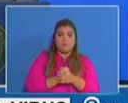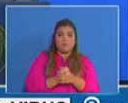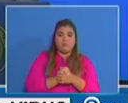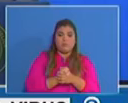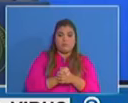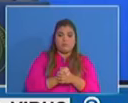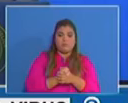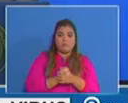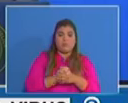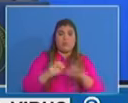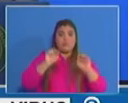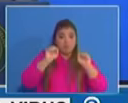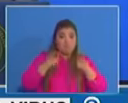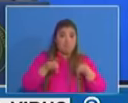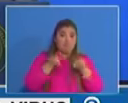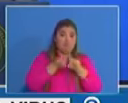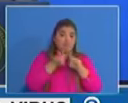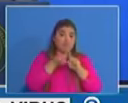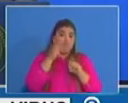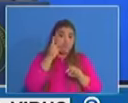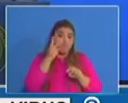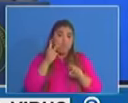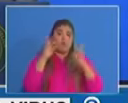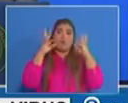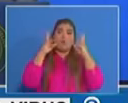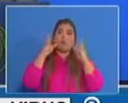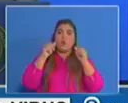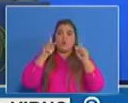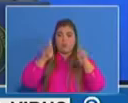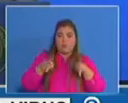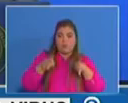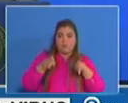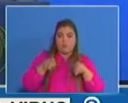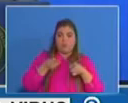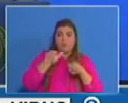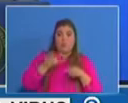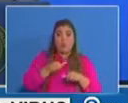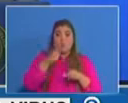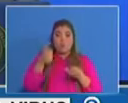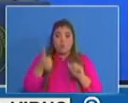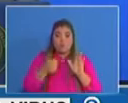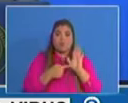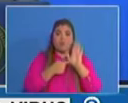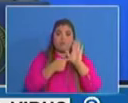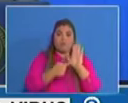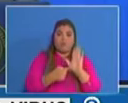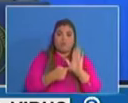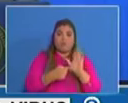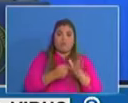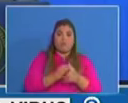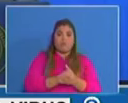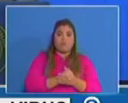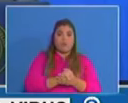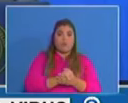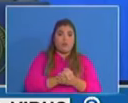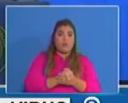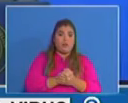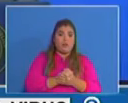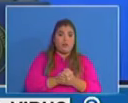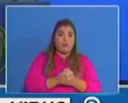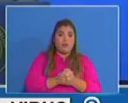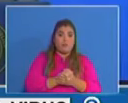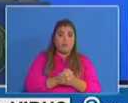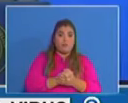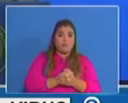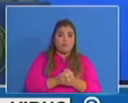lo que se presentaba también con el número de casos en la siguiente lámina lo que vamos a observar es esto